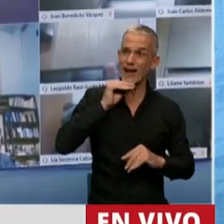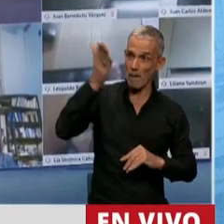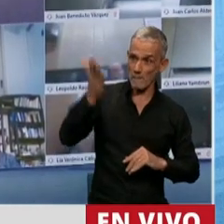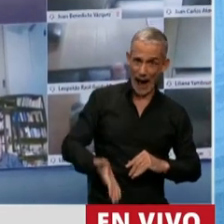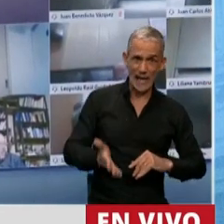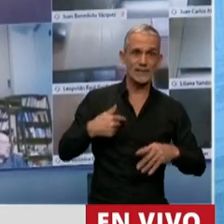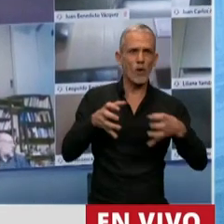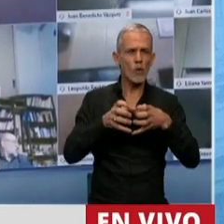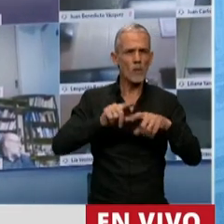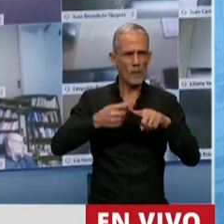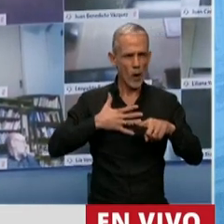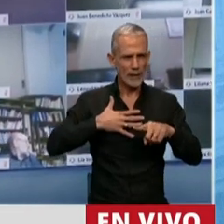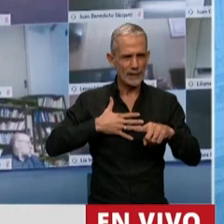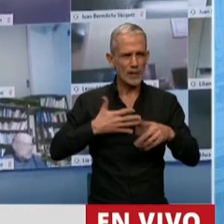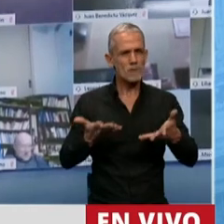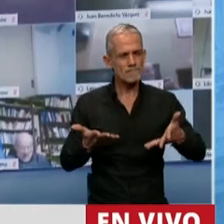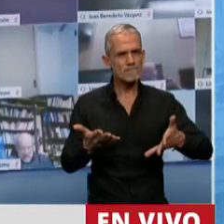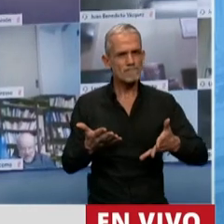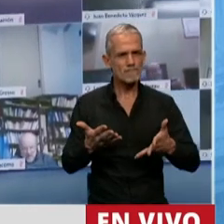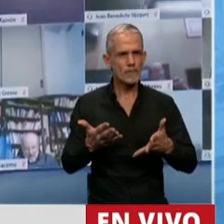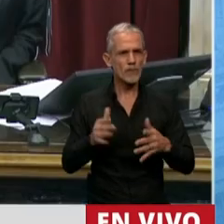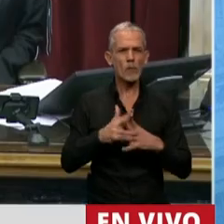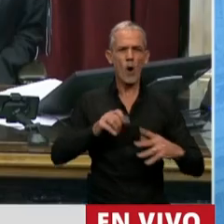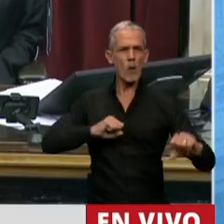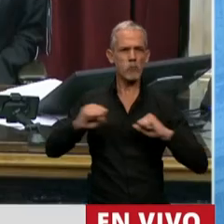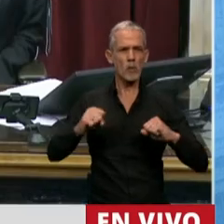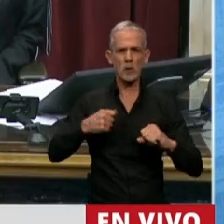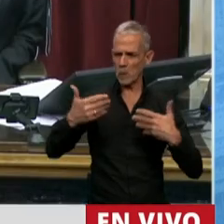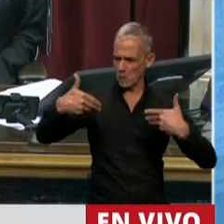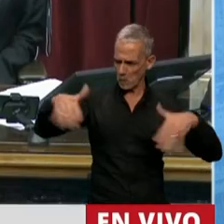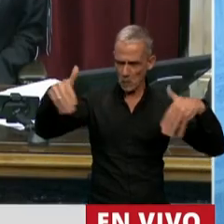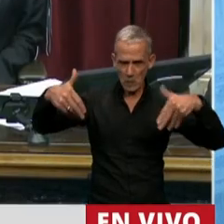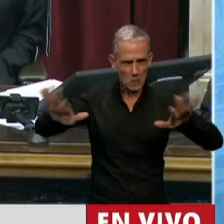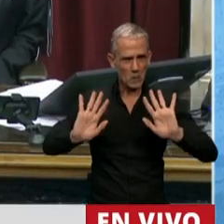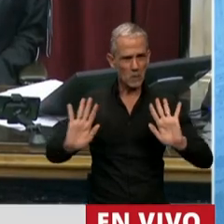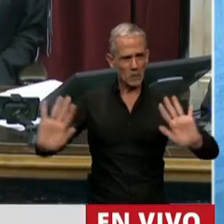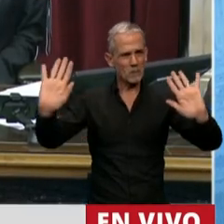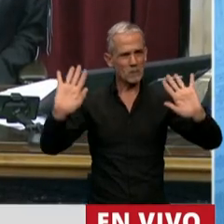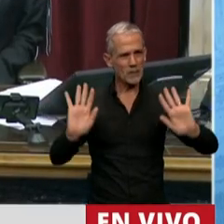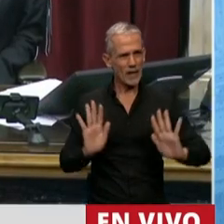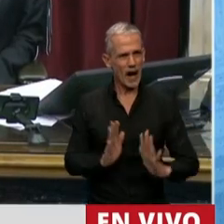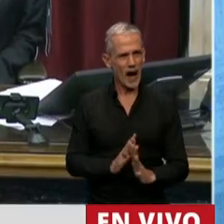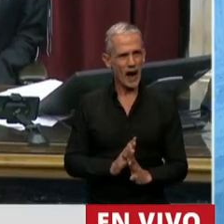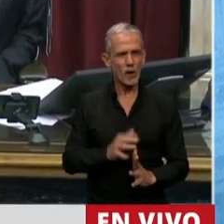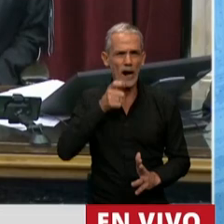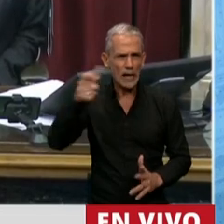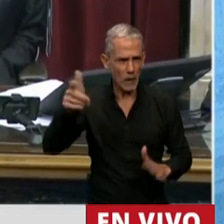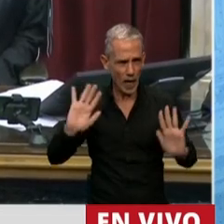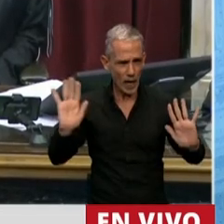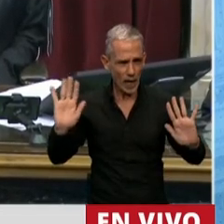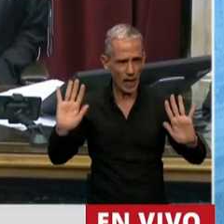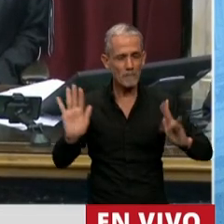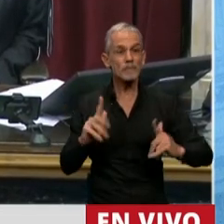y en nuestro bloque, no dejándose provocar. Mire, hay